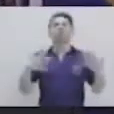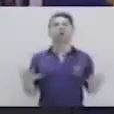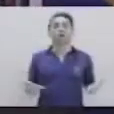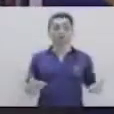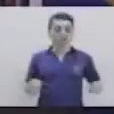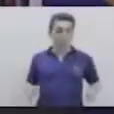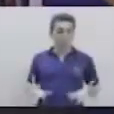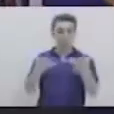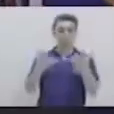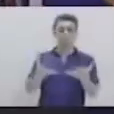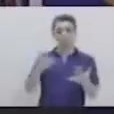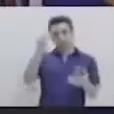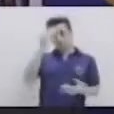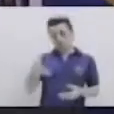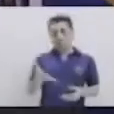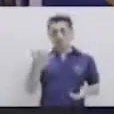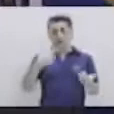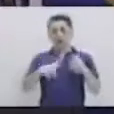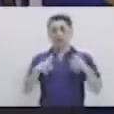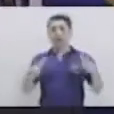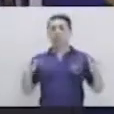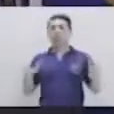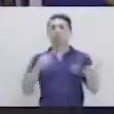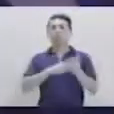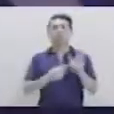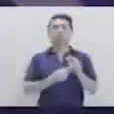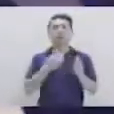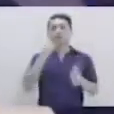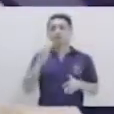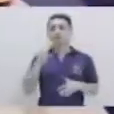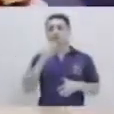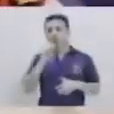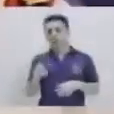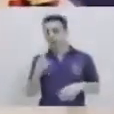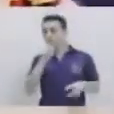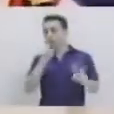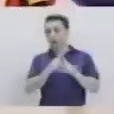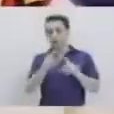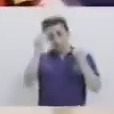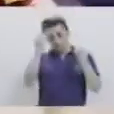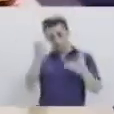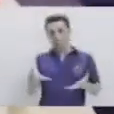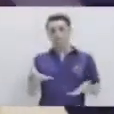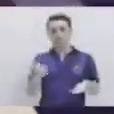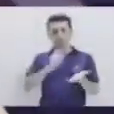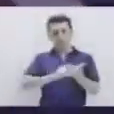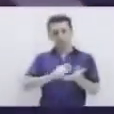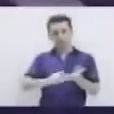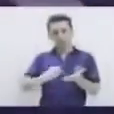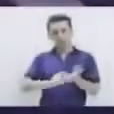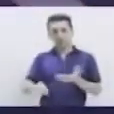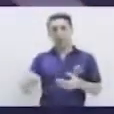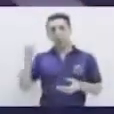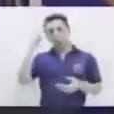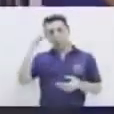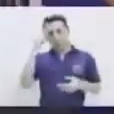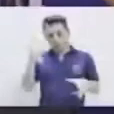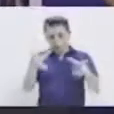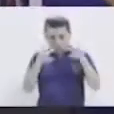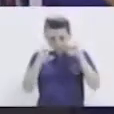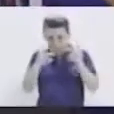desarrollar su habilidad lingüística, su escritura, así también como la memoria y la percepción. Bien,